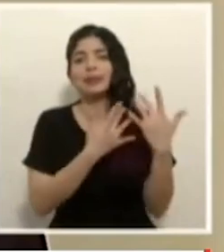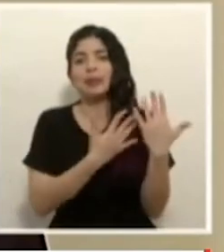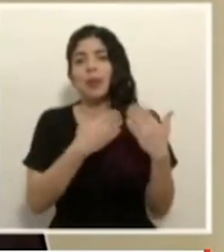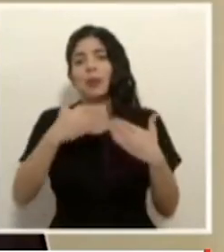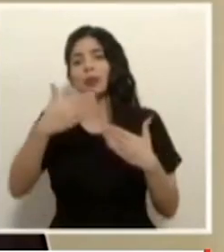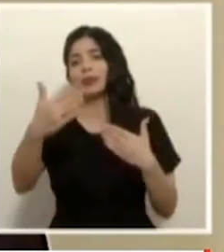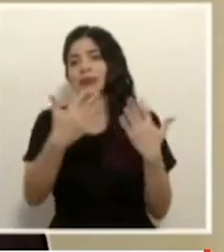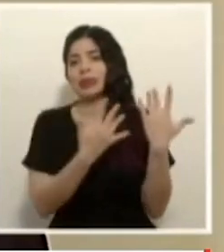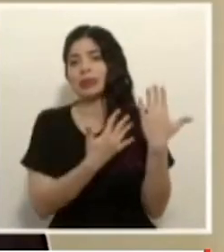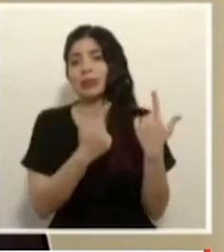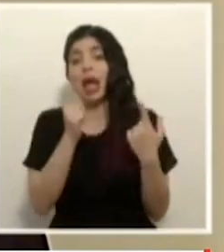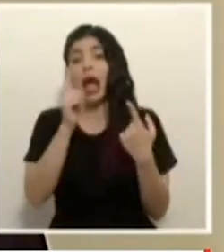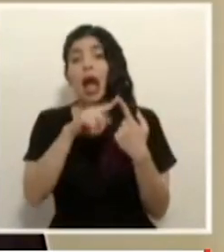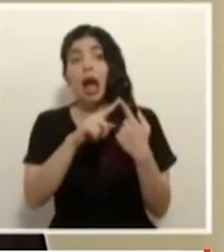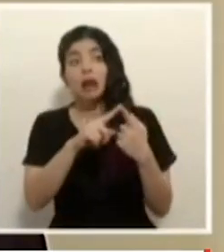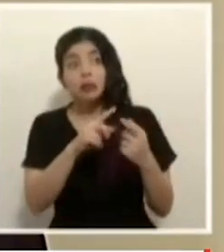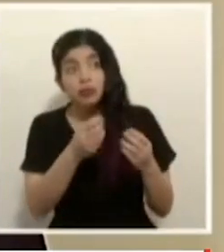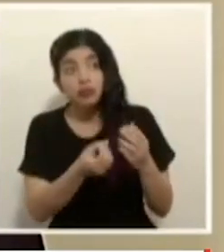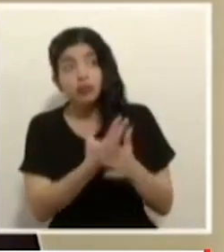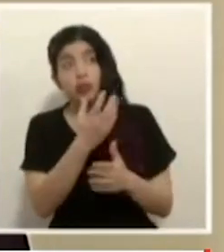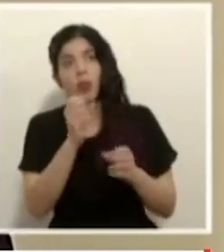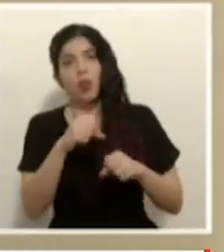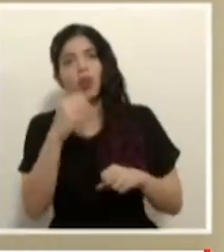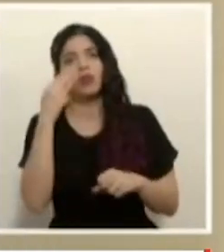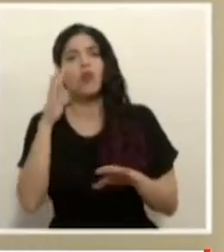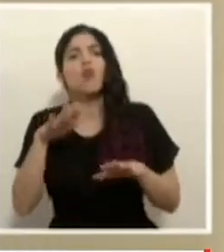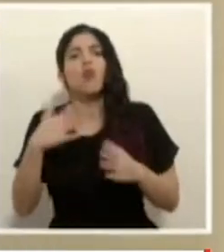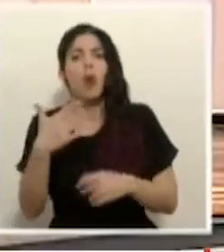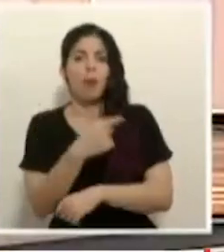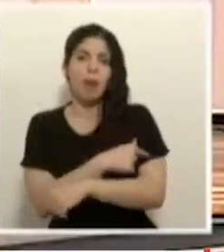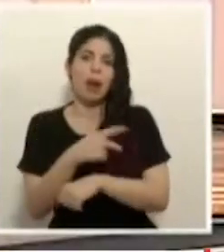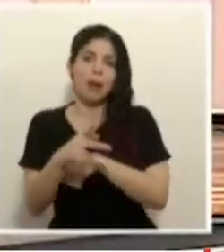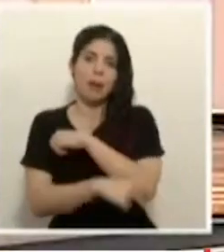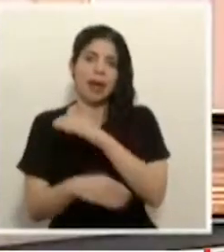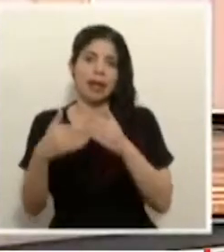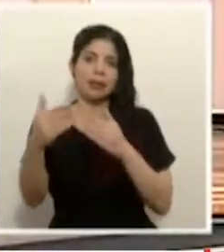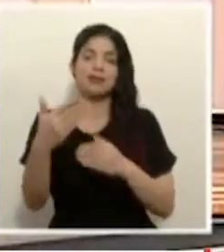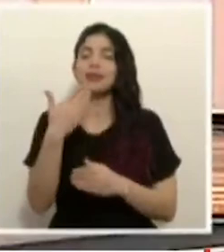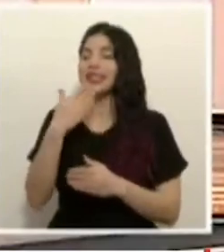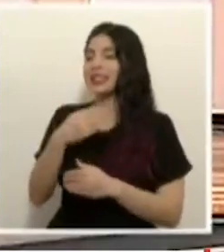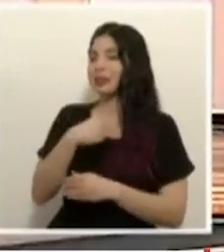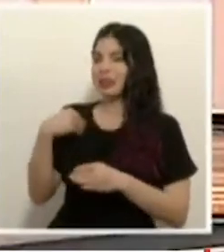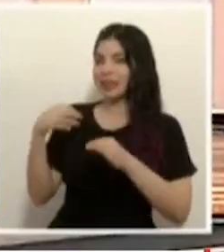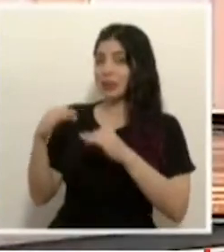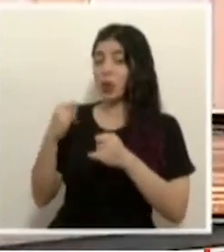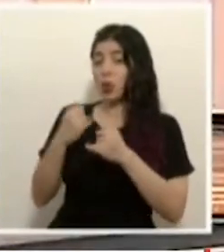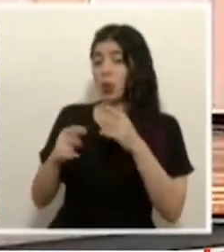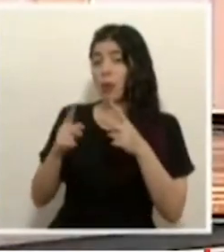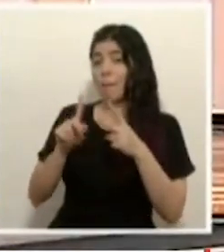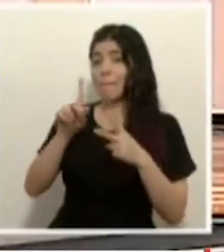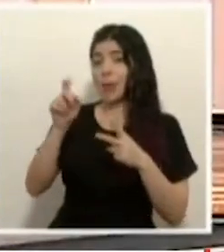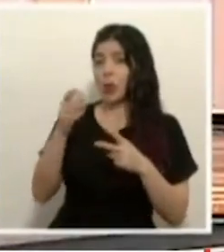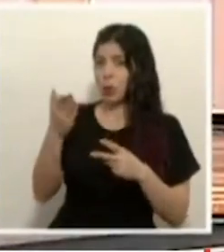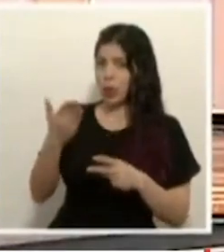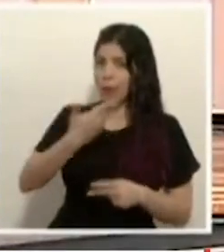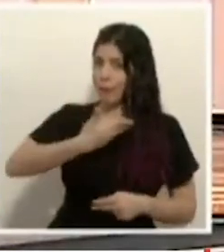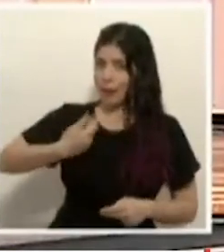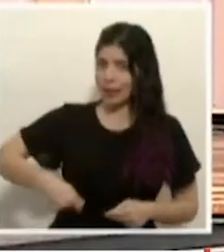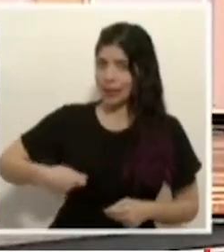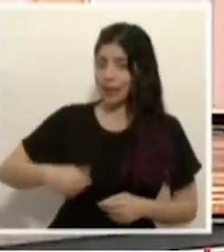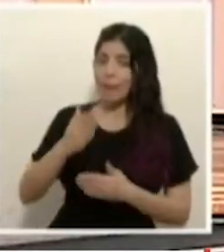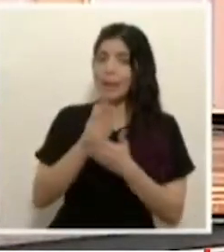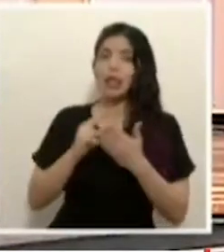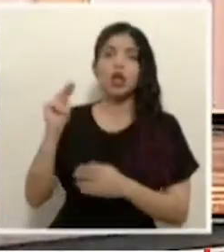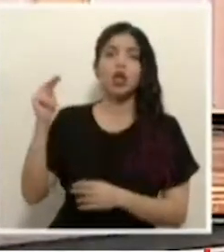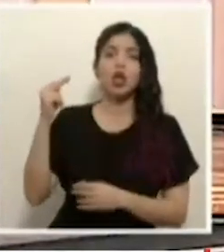cómo va a ser el mecanismo para lograr la vacunación en nuestro país gracias señor ministro por el detalle y esta última consulta es para usted señor presidente de